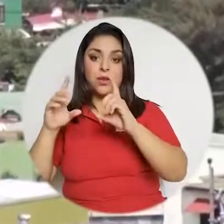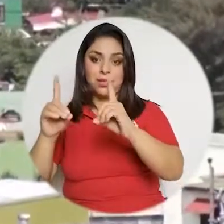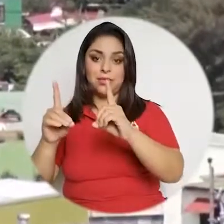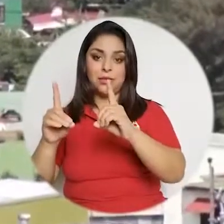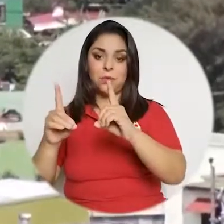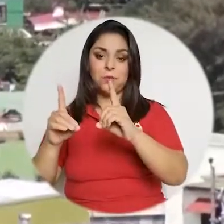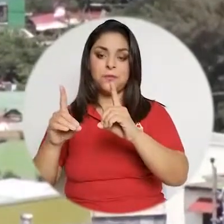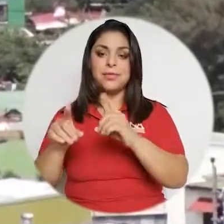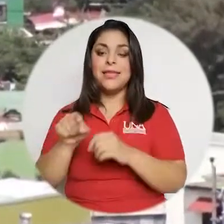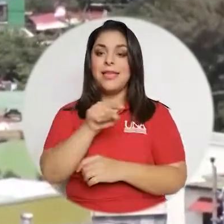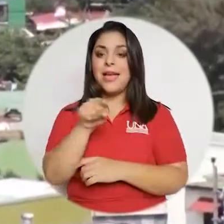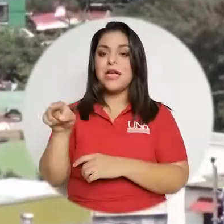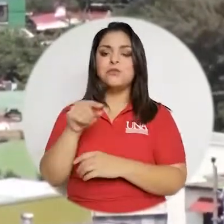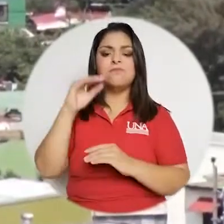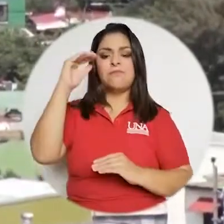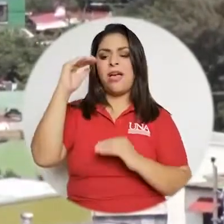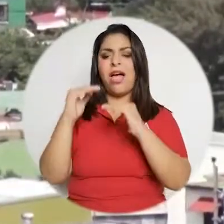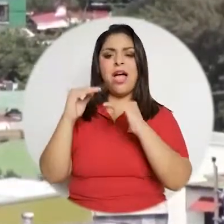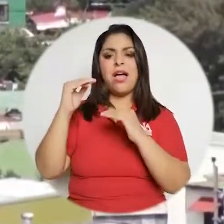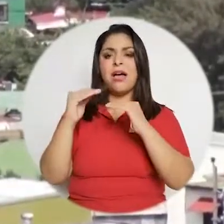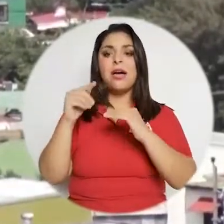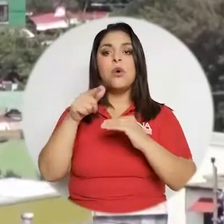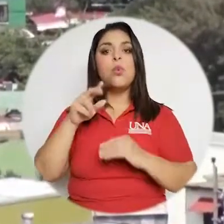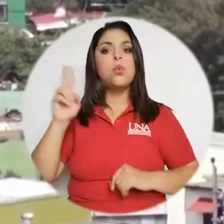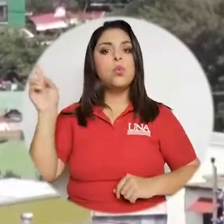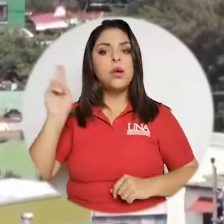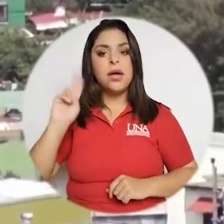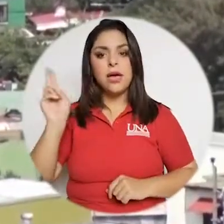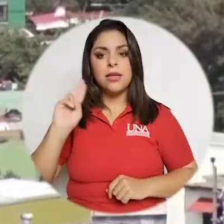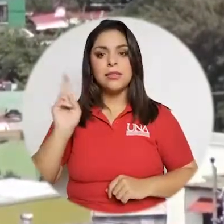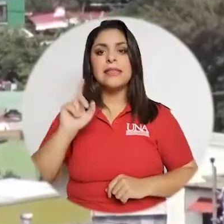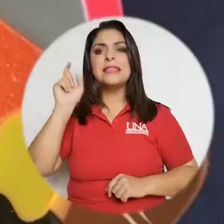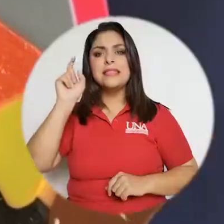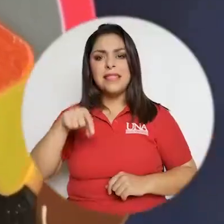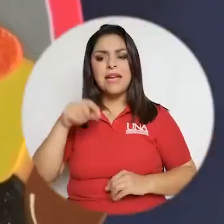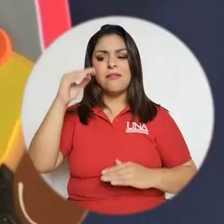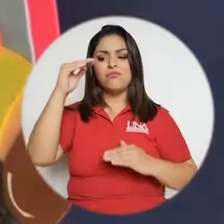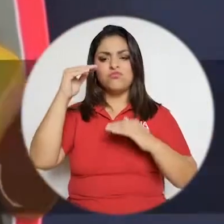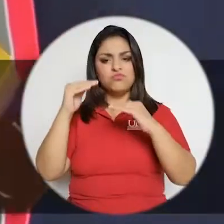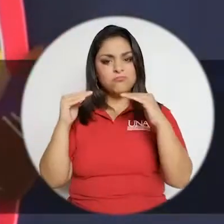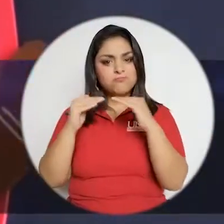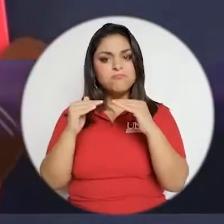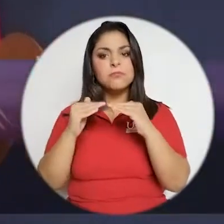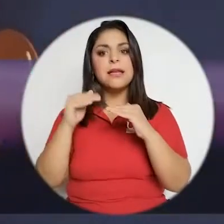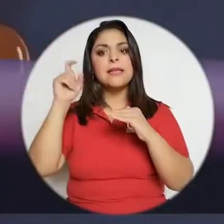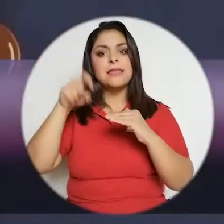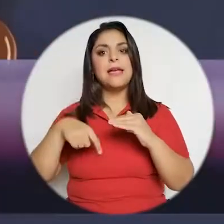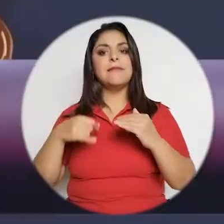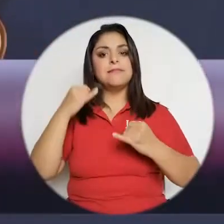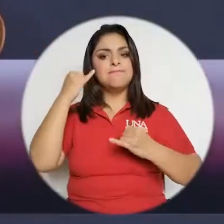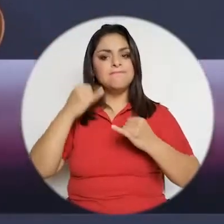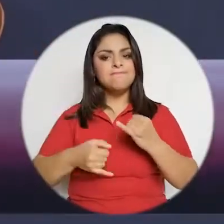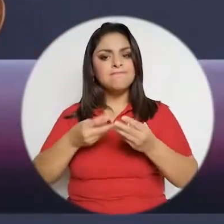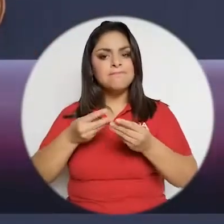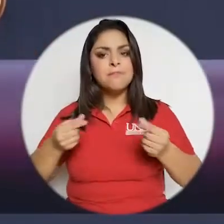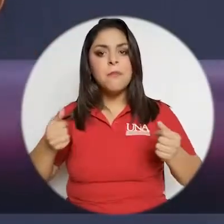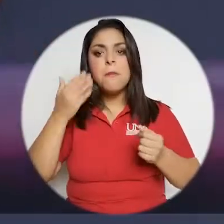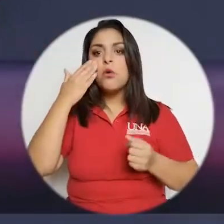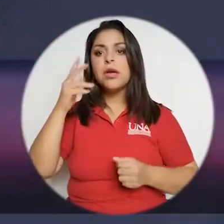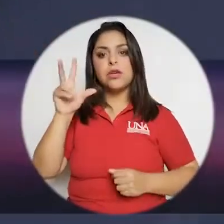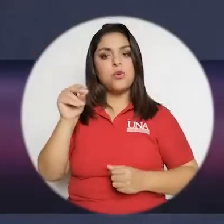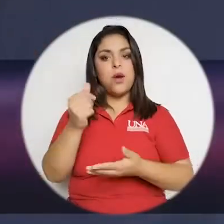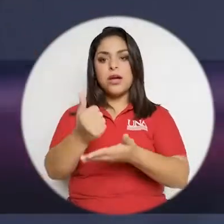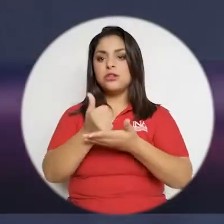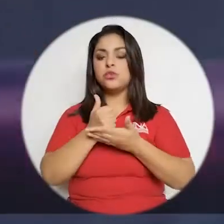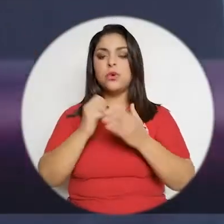Y son desigualdades que nos urge cerrar porque no nos ayudan en nada